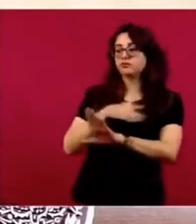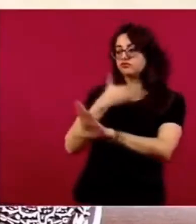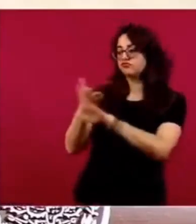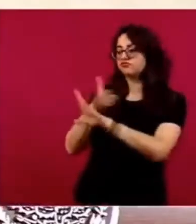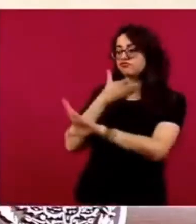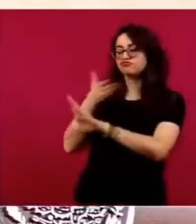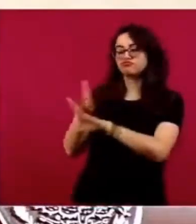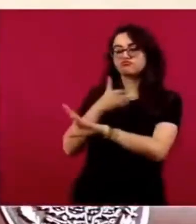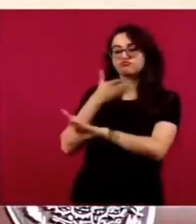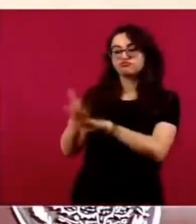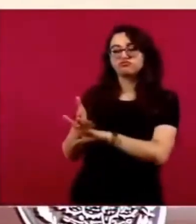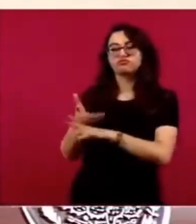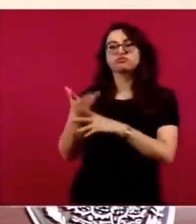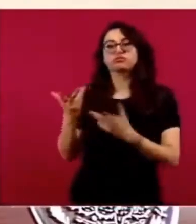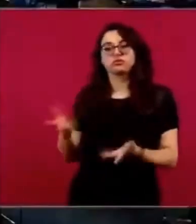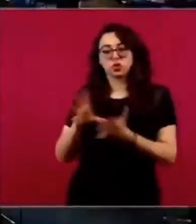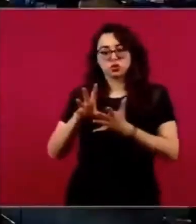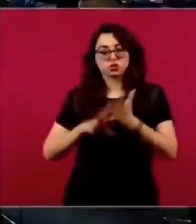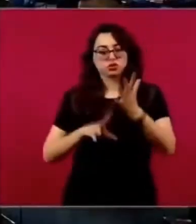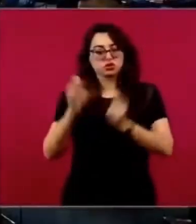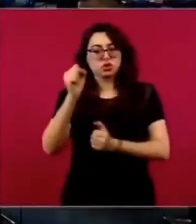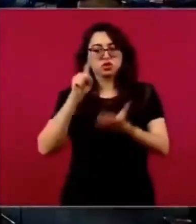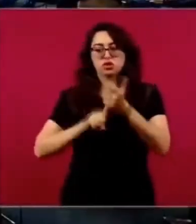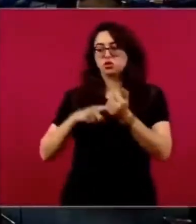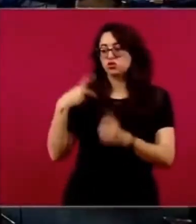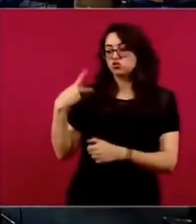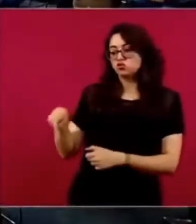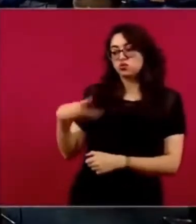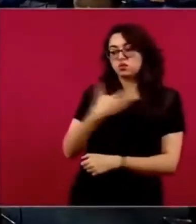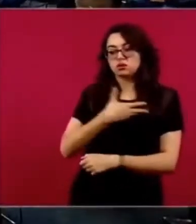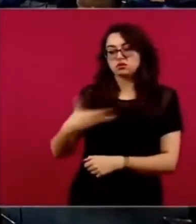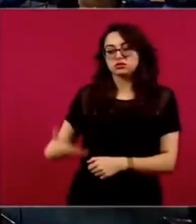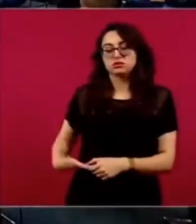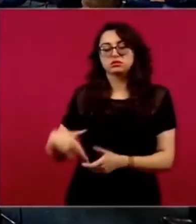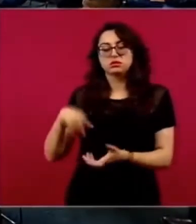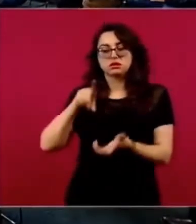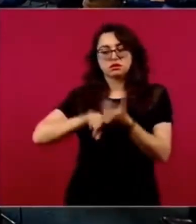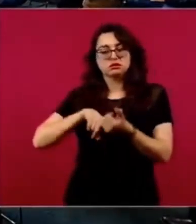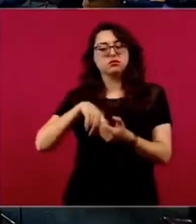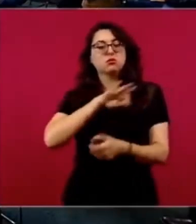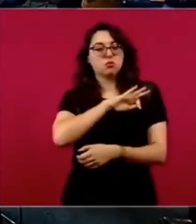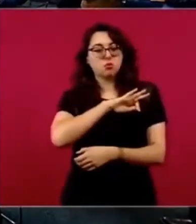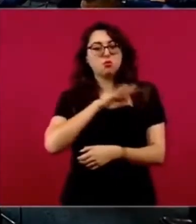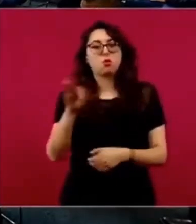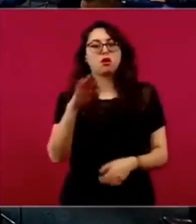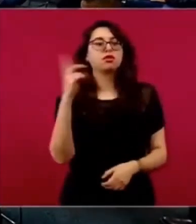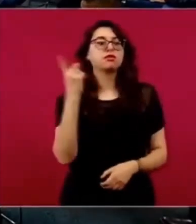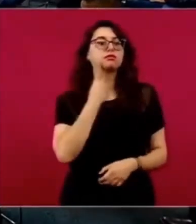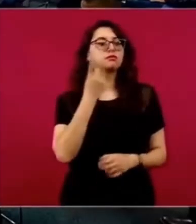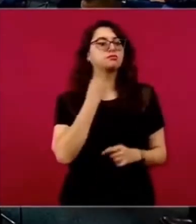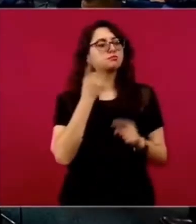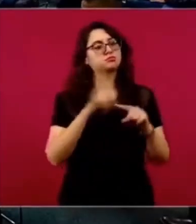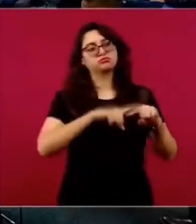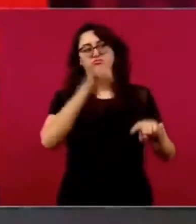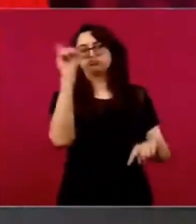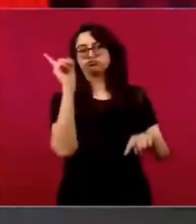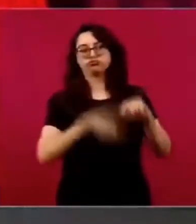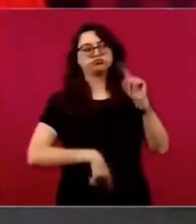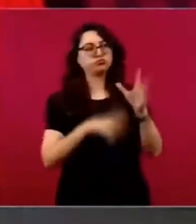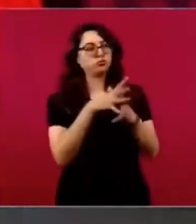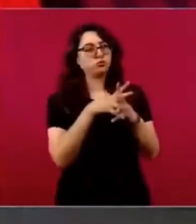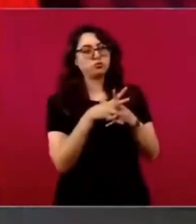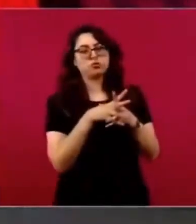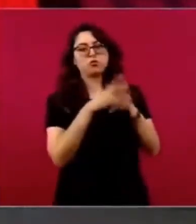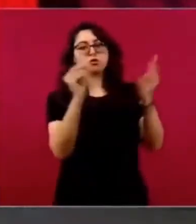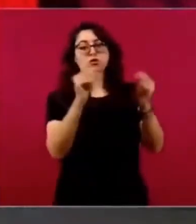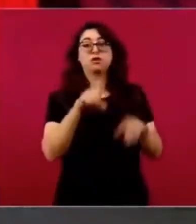un procedimiento en su constitución, en donde el presidente puede, incluso en el